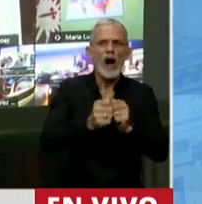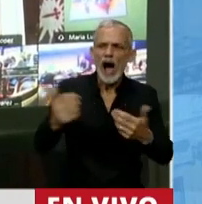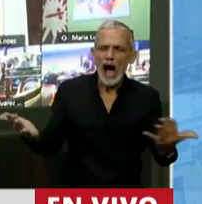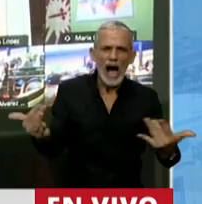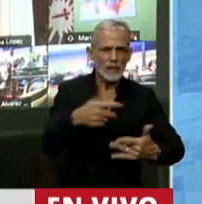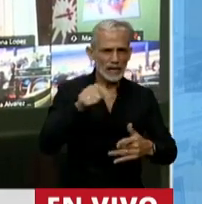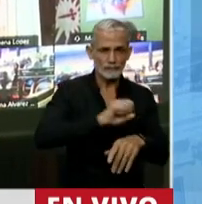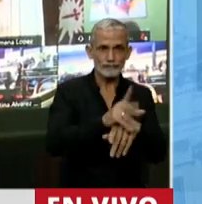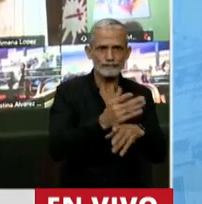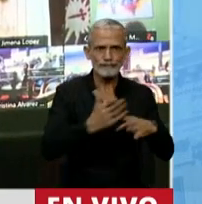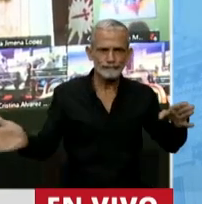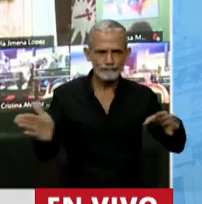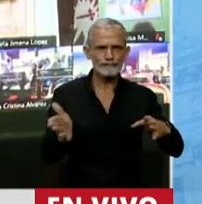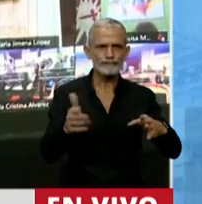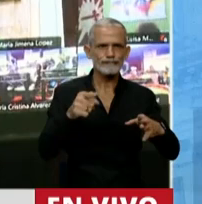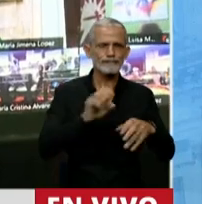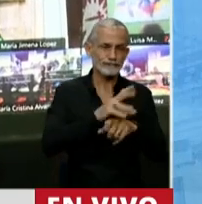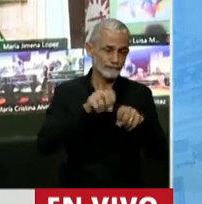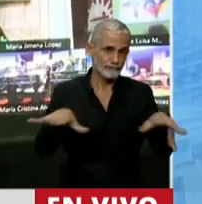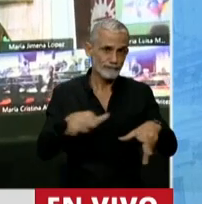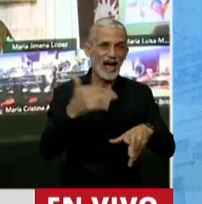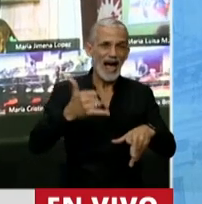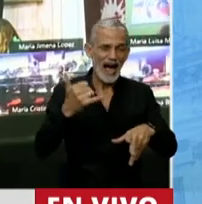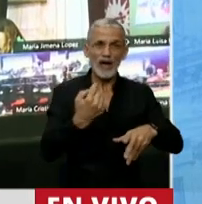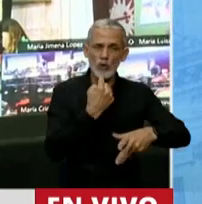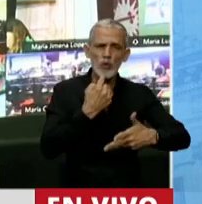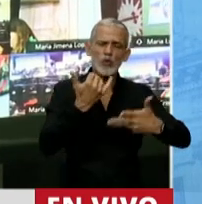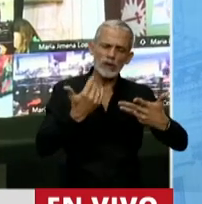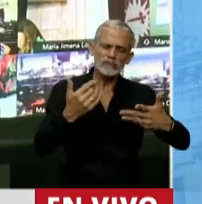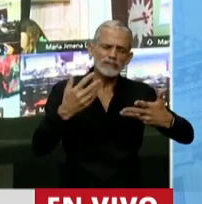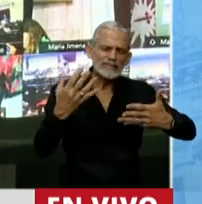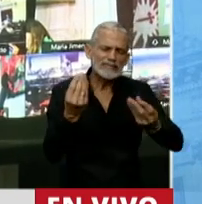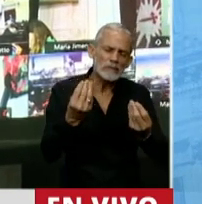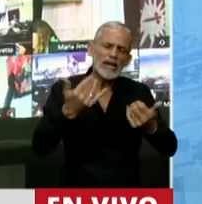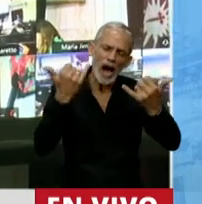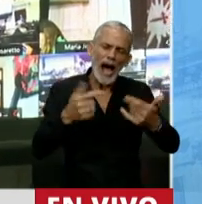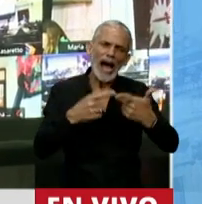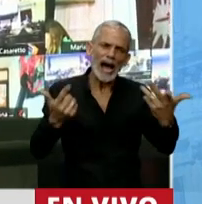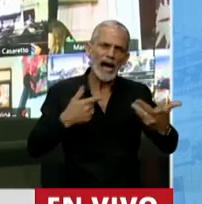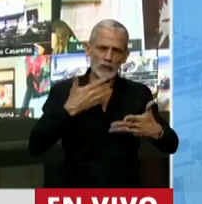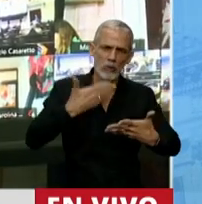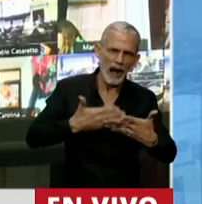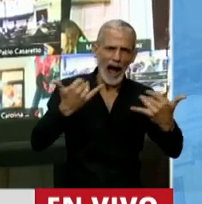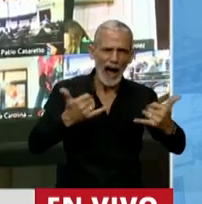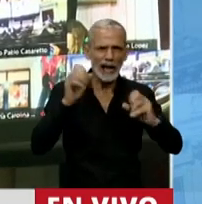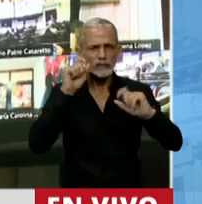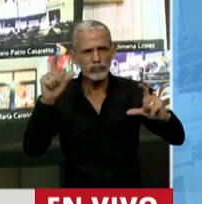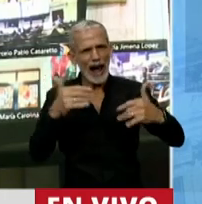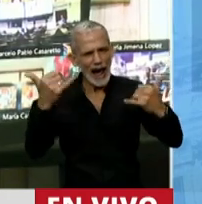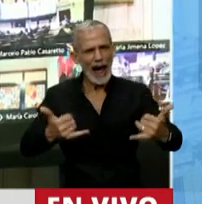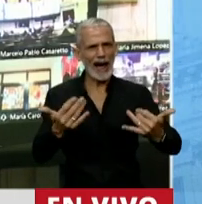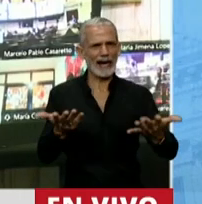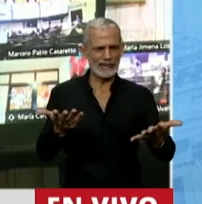en esta pandemia que a pesar de las incertidumbres, de los miedos, de las perplejidades que nos